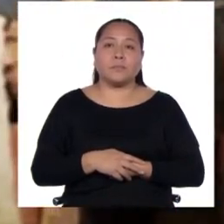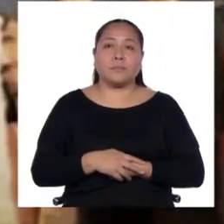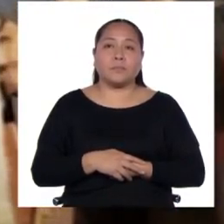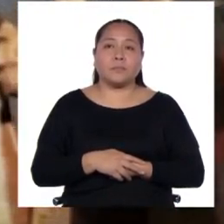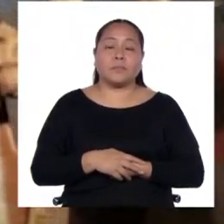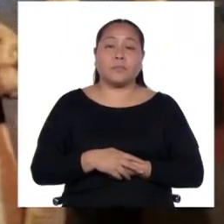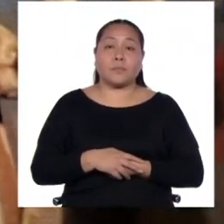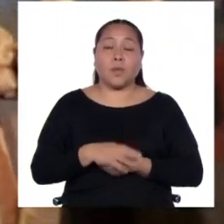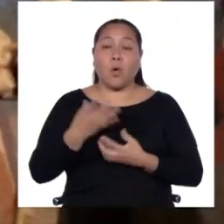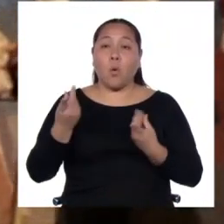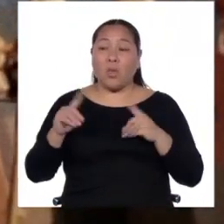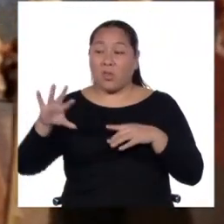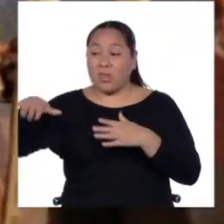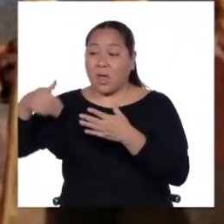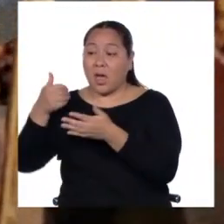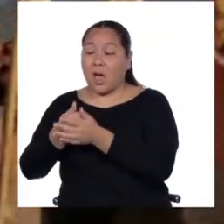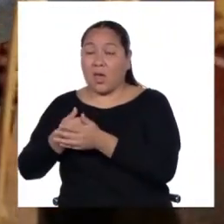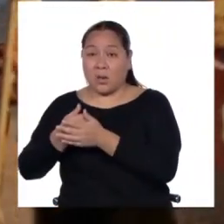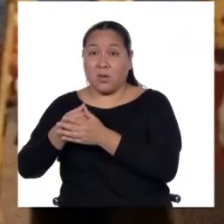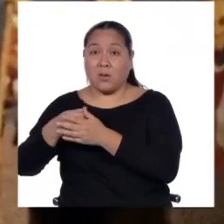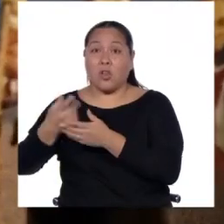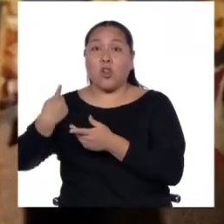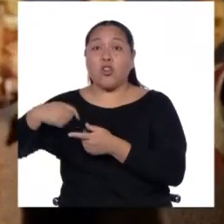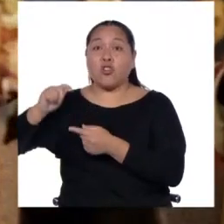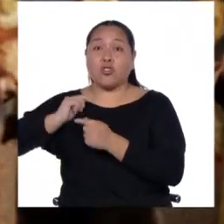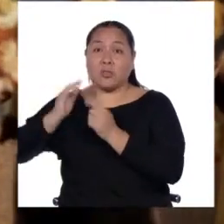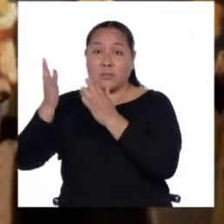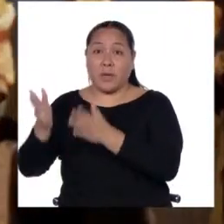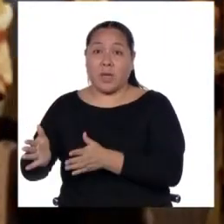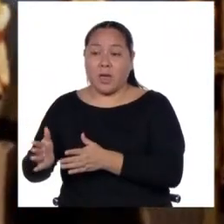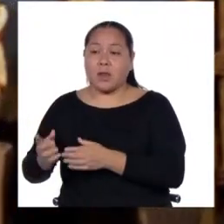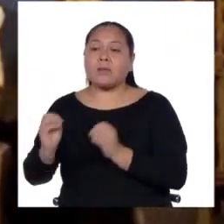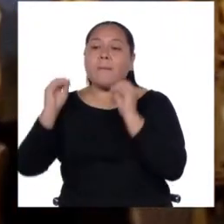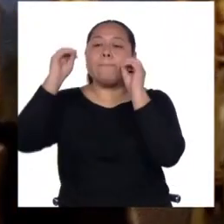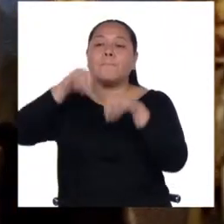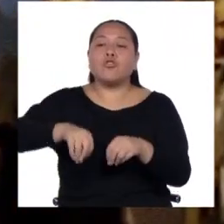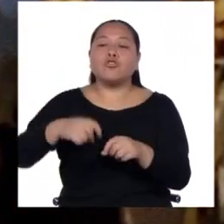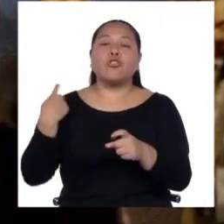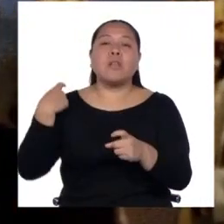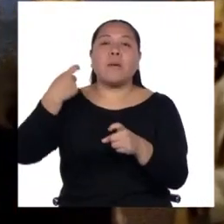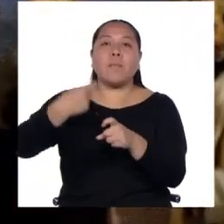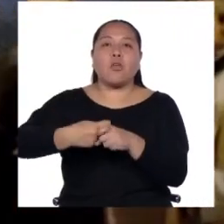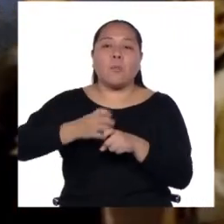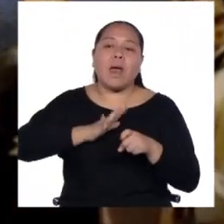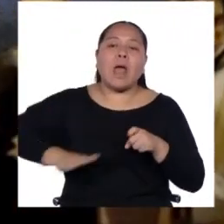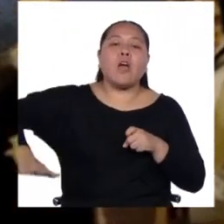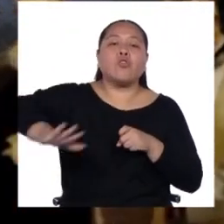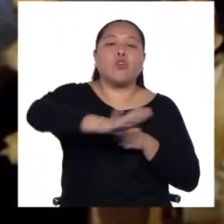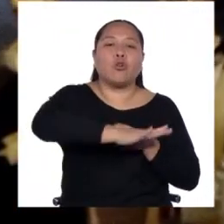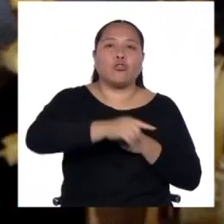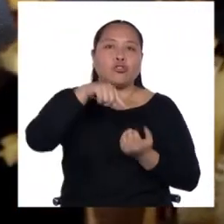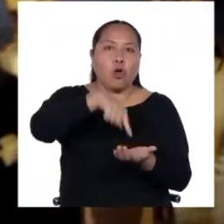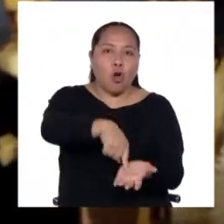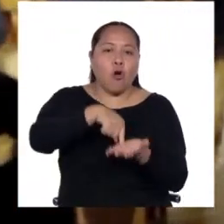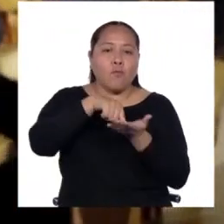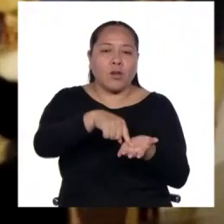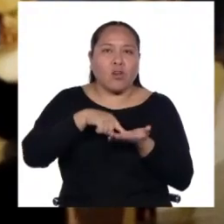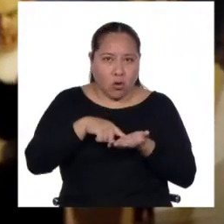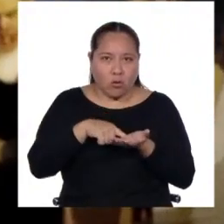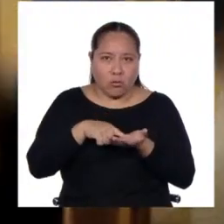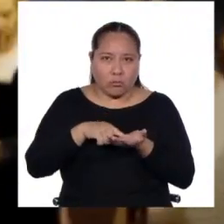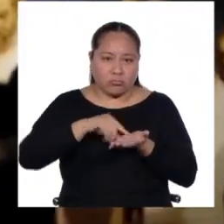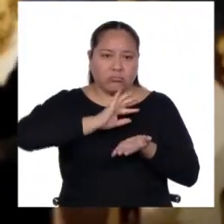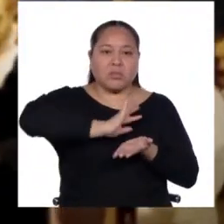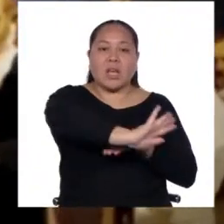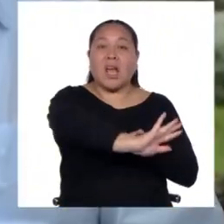Desde la conquista, el castellano se instaló como lengua hegemónica y se impuso sobre las lenguas originarias.